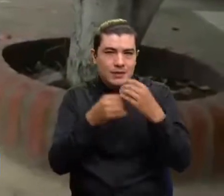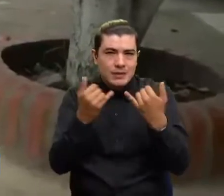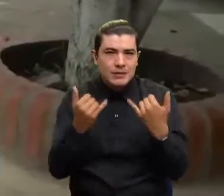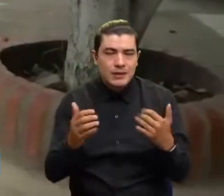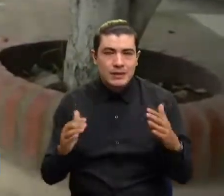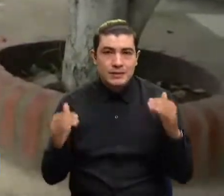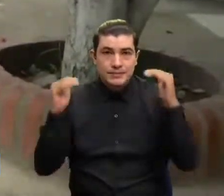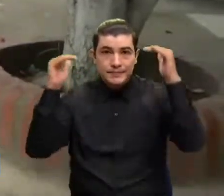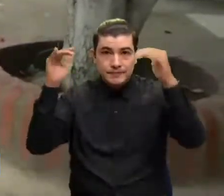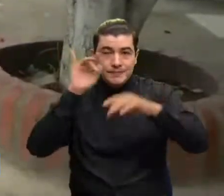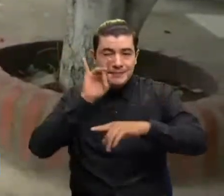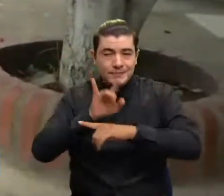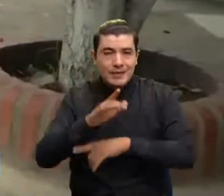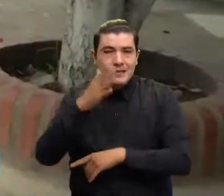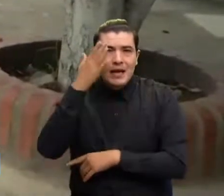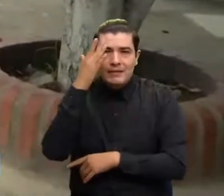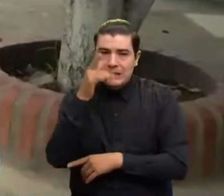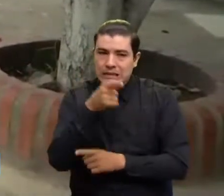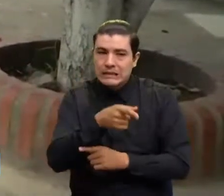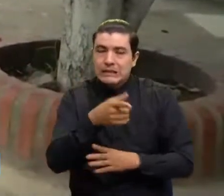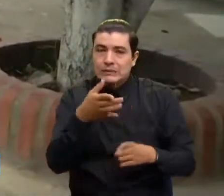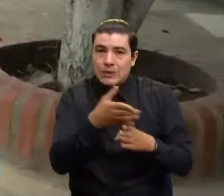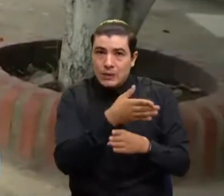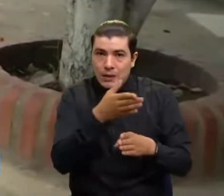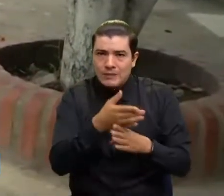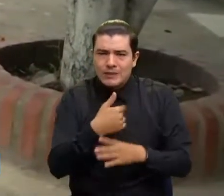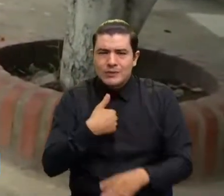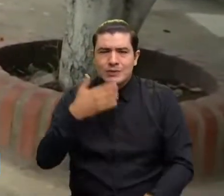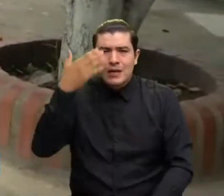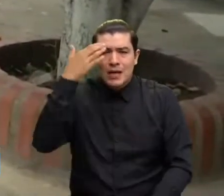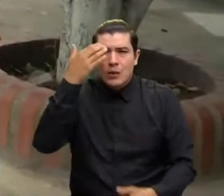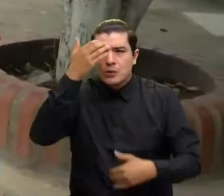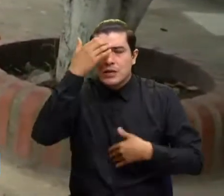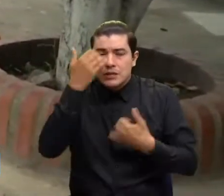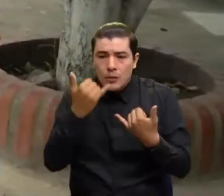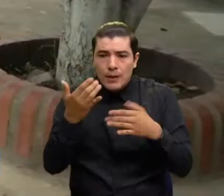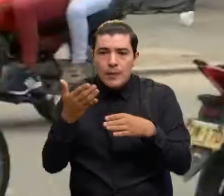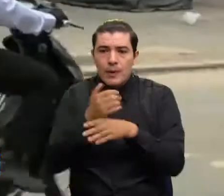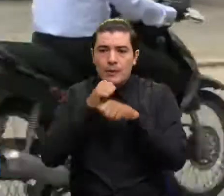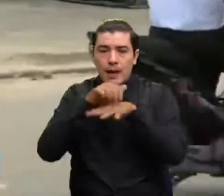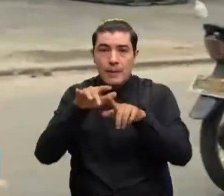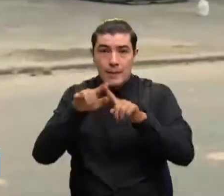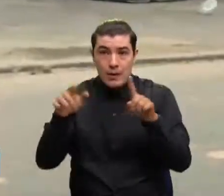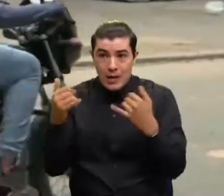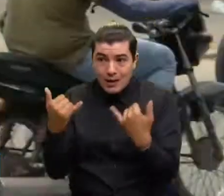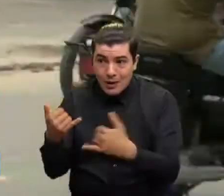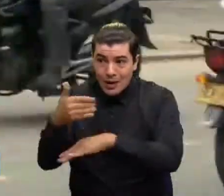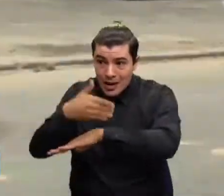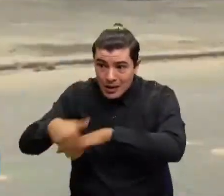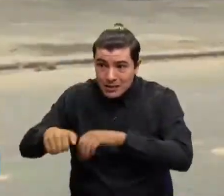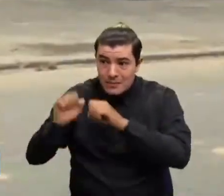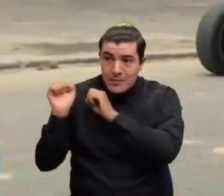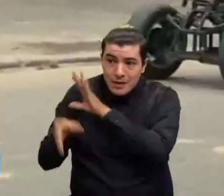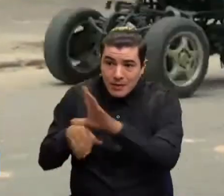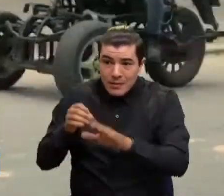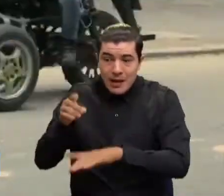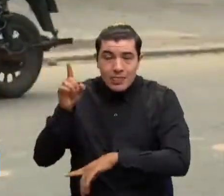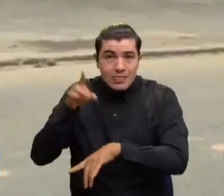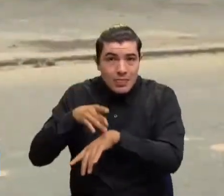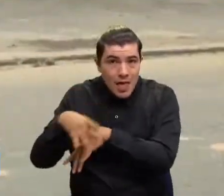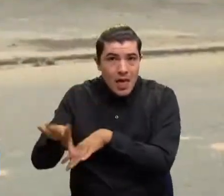sabe el problema que se va a meter. Sí, lo sé, somos conscientes del problema, pero yo no puedo dejar las basuras en las calles. Hoy estamos